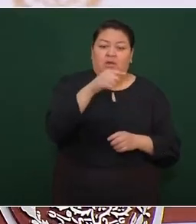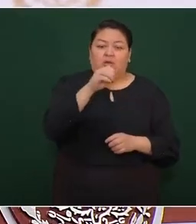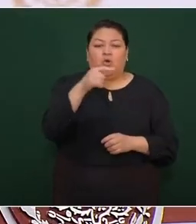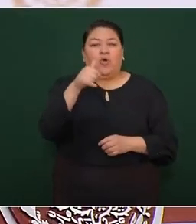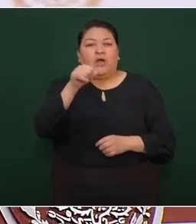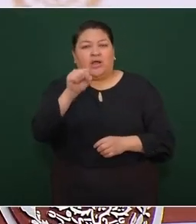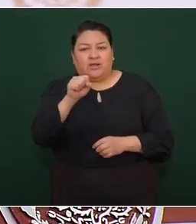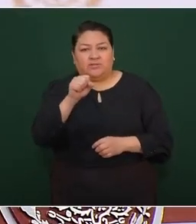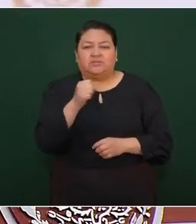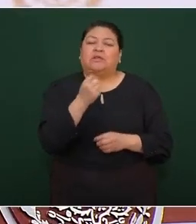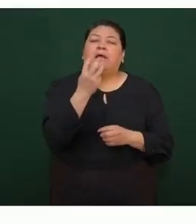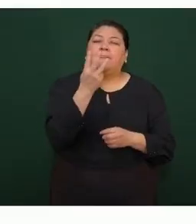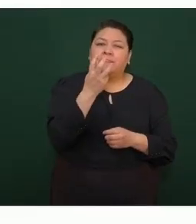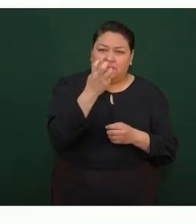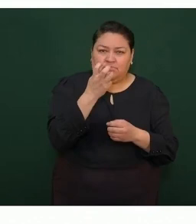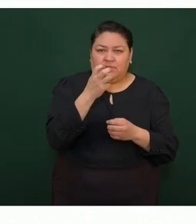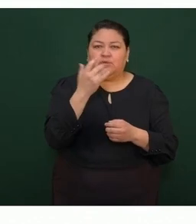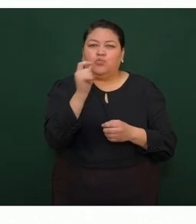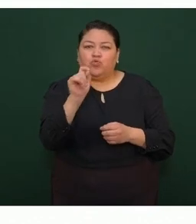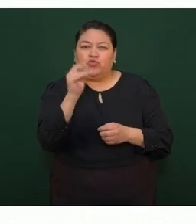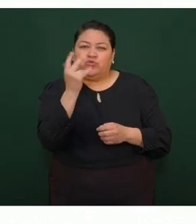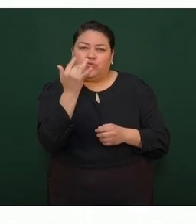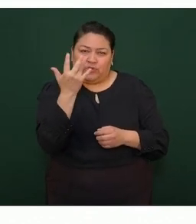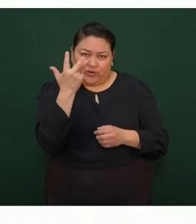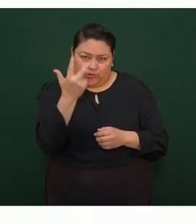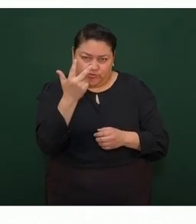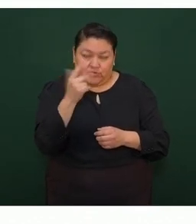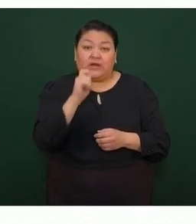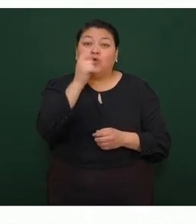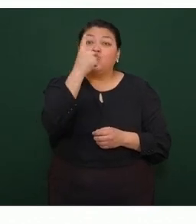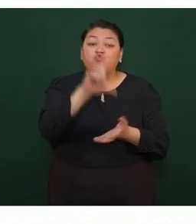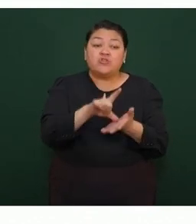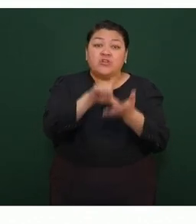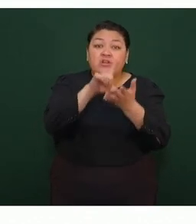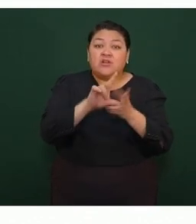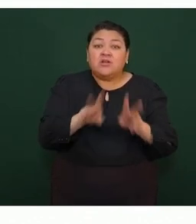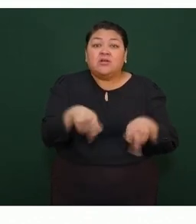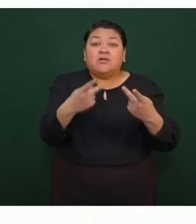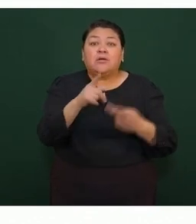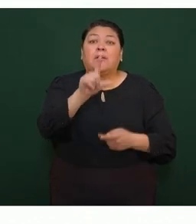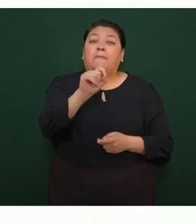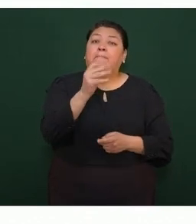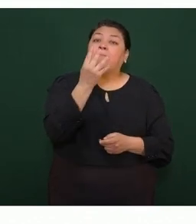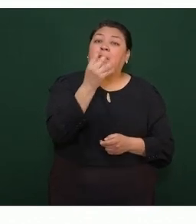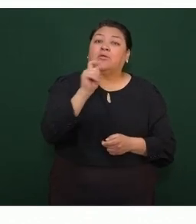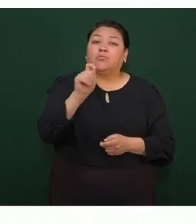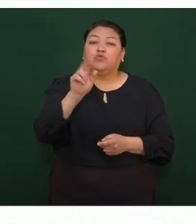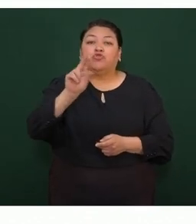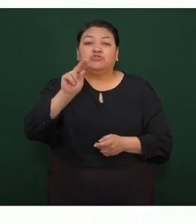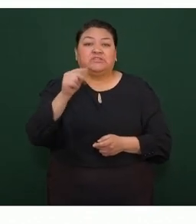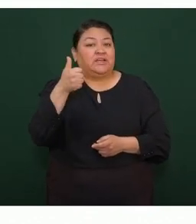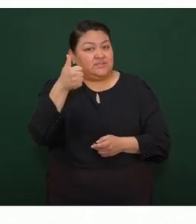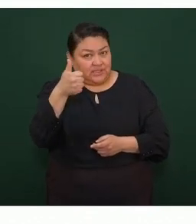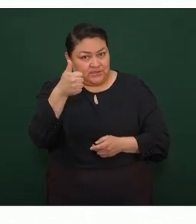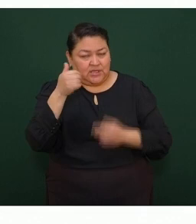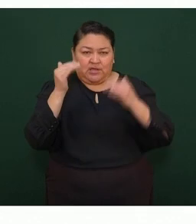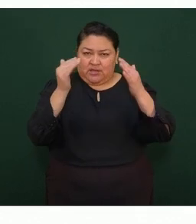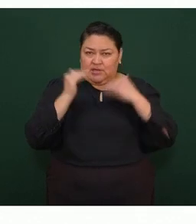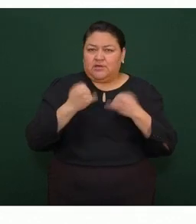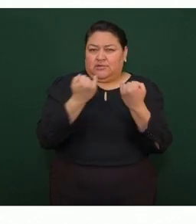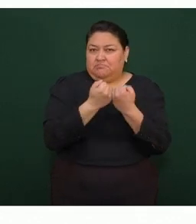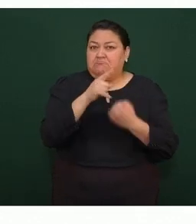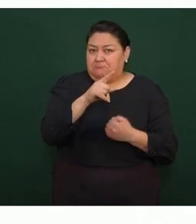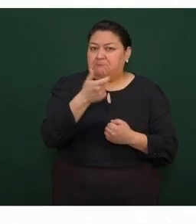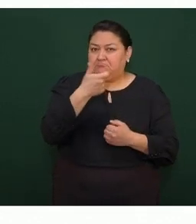ganancia de tres pesos con 58 centavos, dio el litro a un promedio de 24 pesos con 86 centavos, un dato